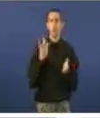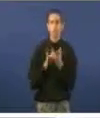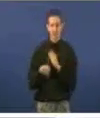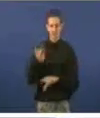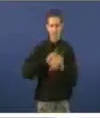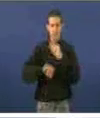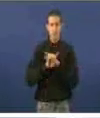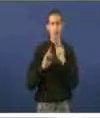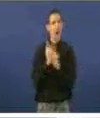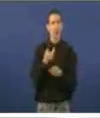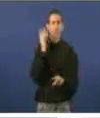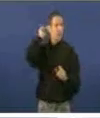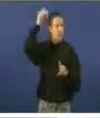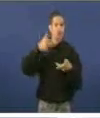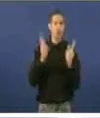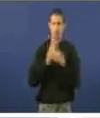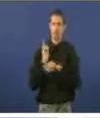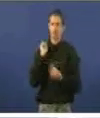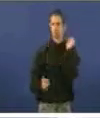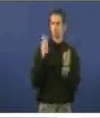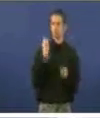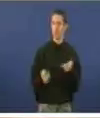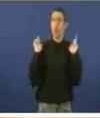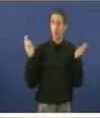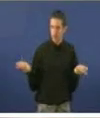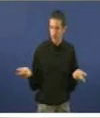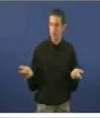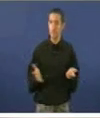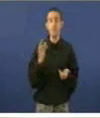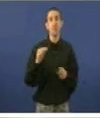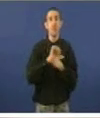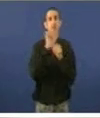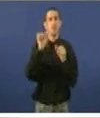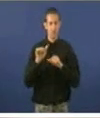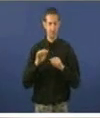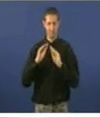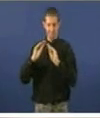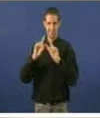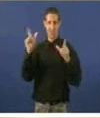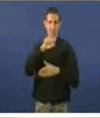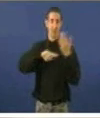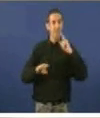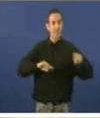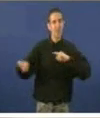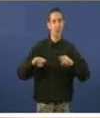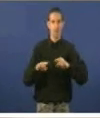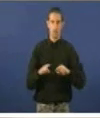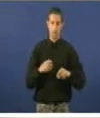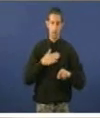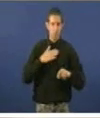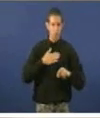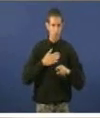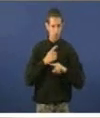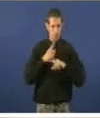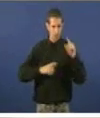antidemocrática e autoritaria. Uns modos de actuar que son impropios dun medio de comunicación público que